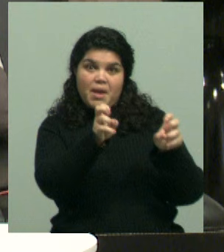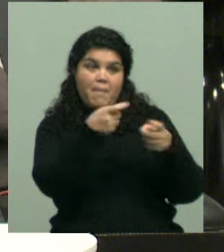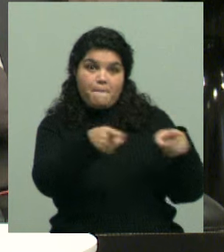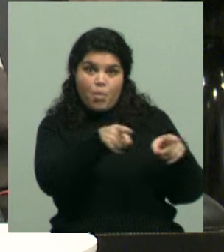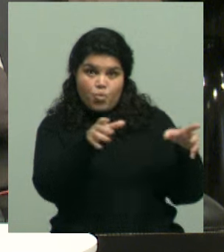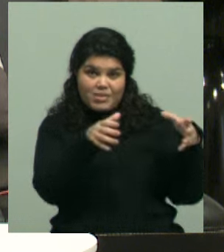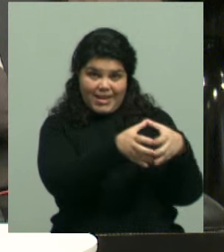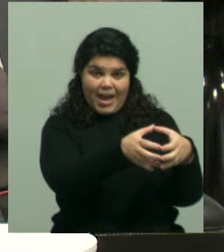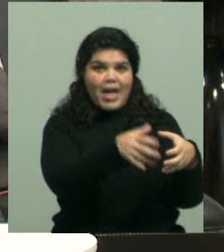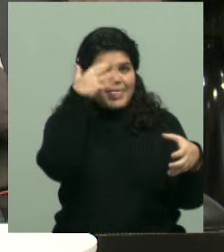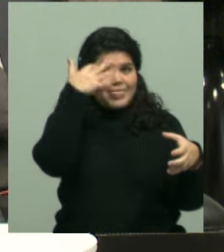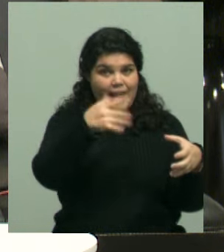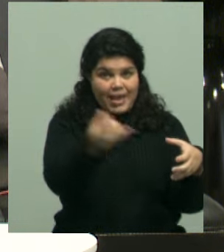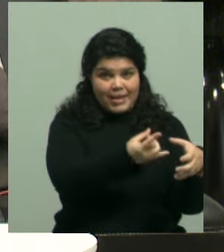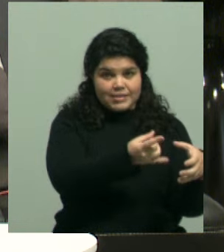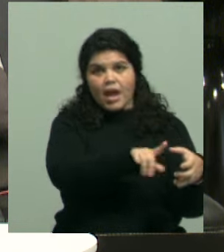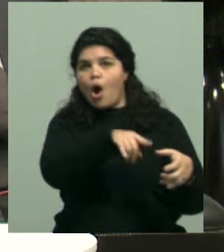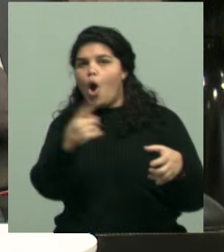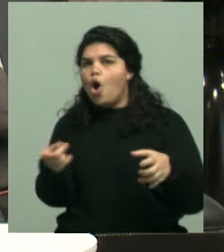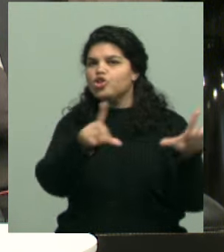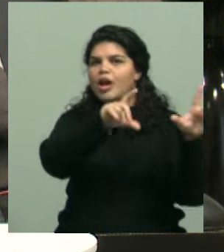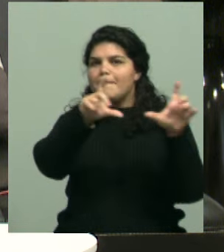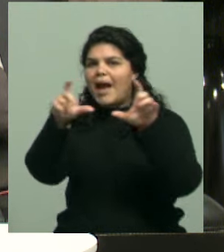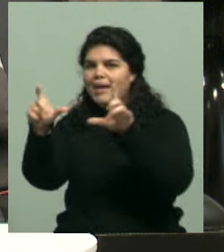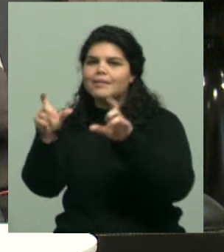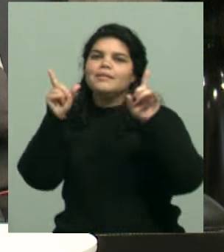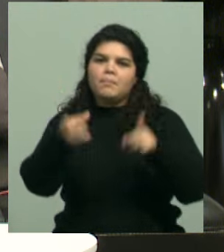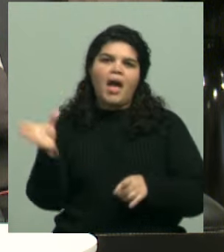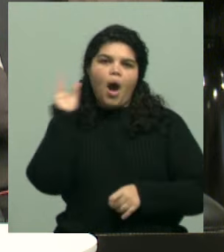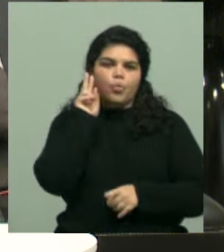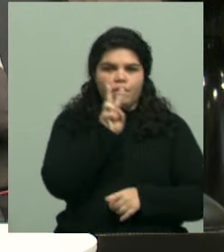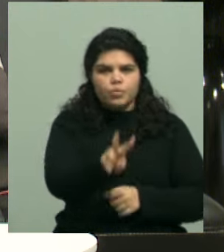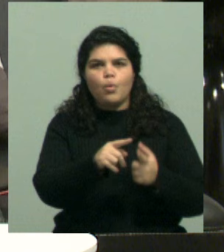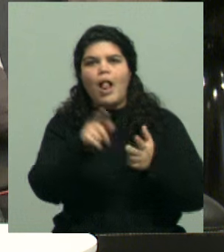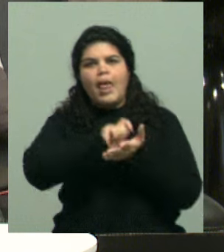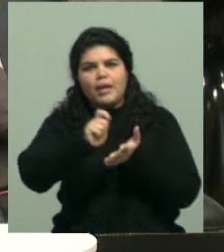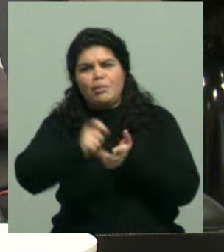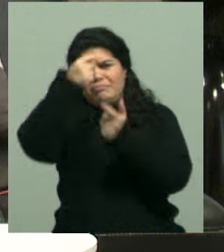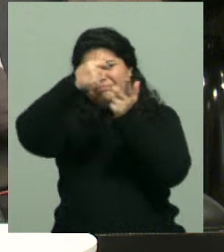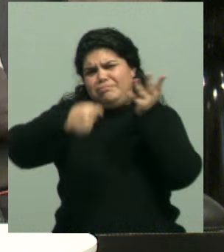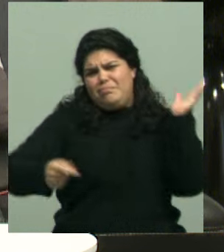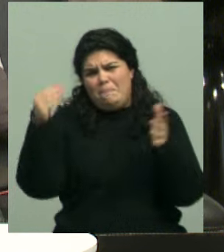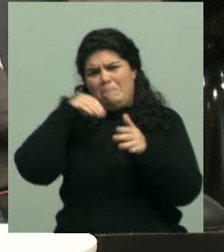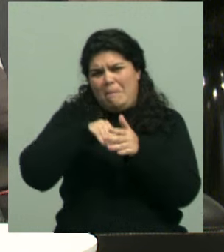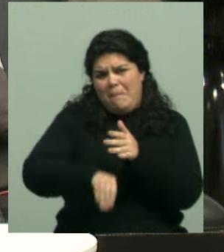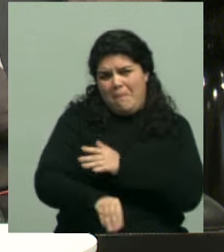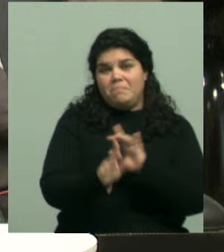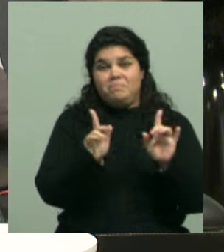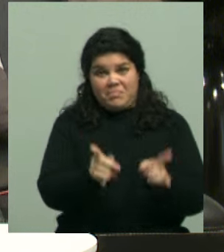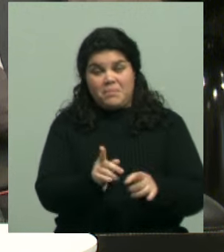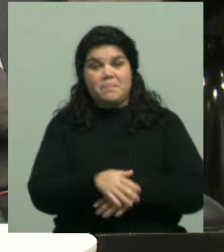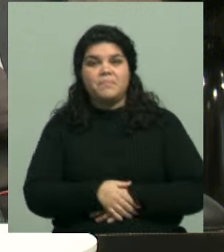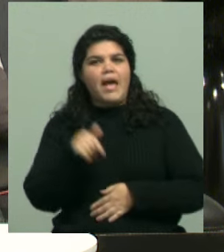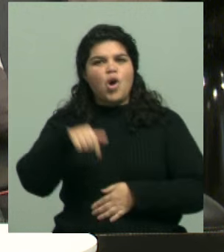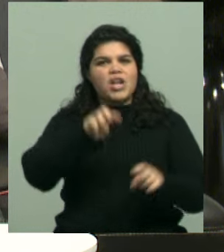ahora la imagen, como así también después está lo audiovisual, la escritura, etc. Pero ahora nos vamos a concentrar en la imagen y